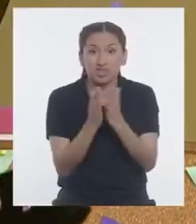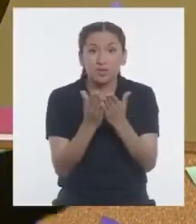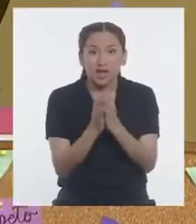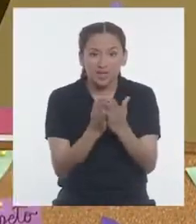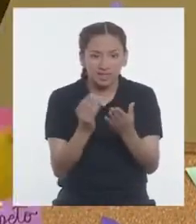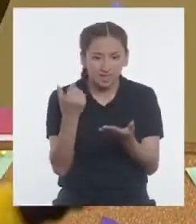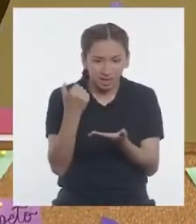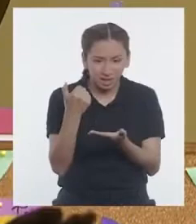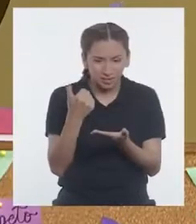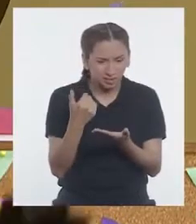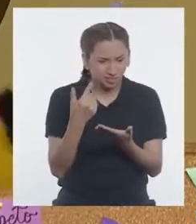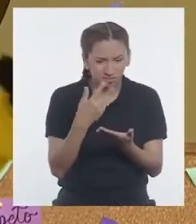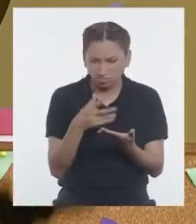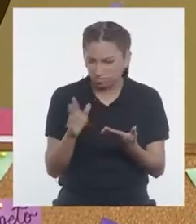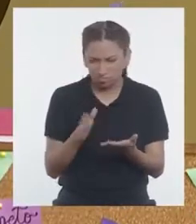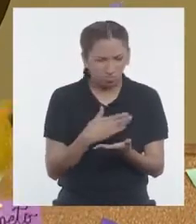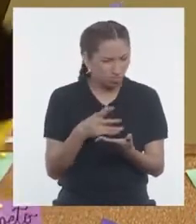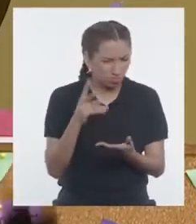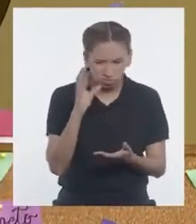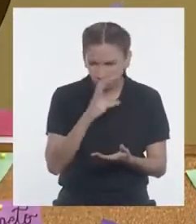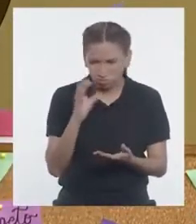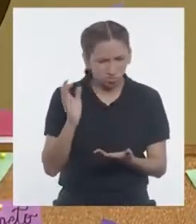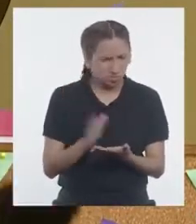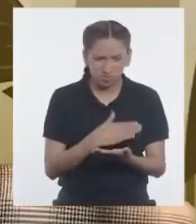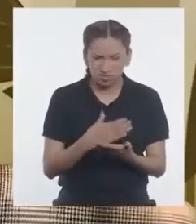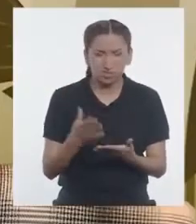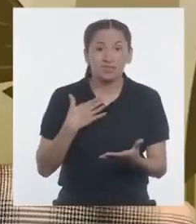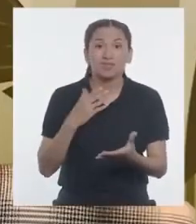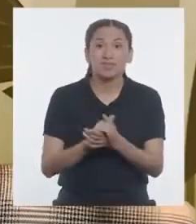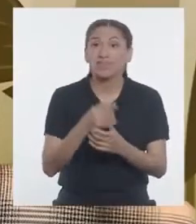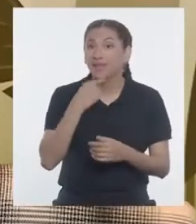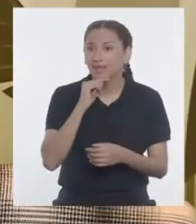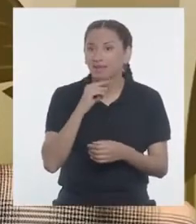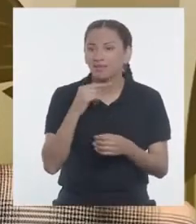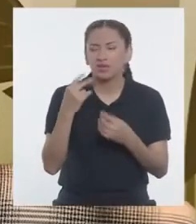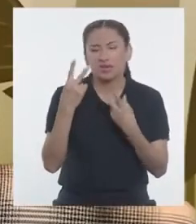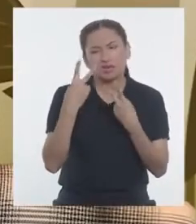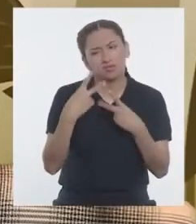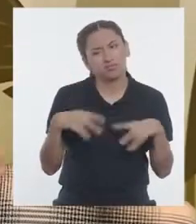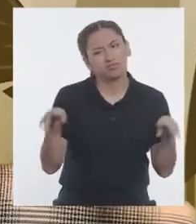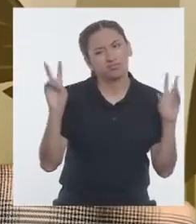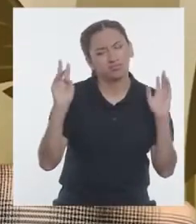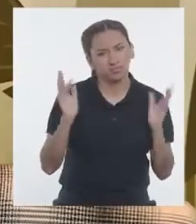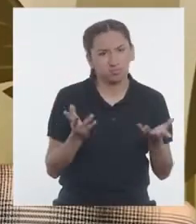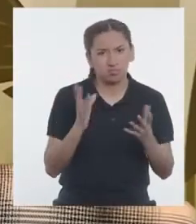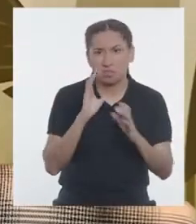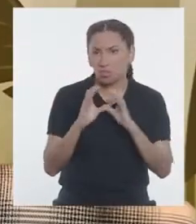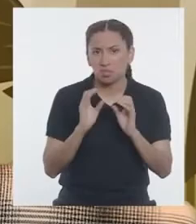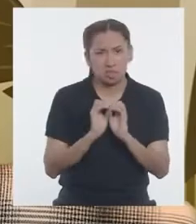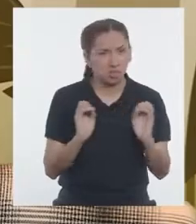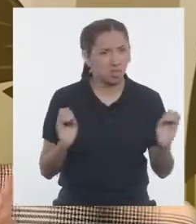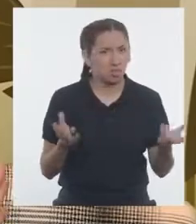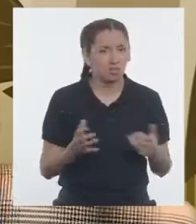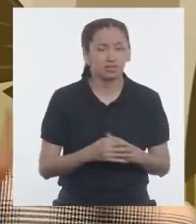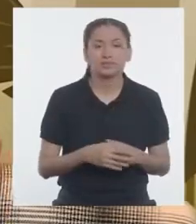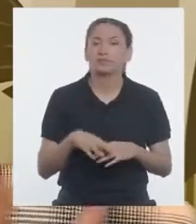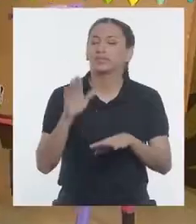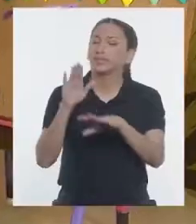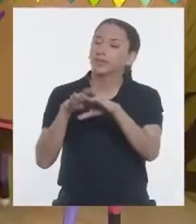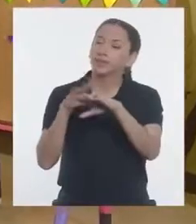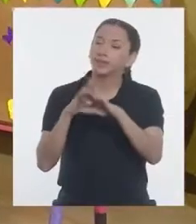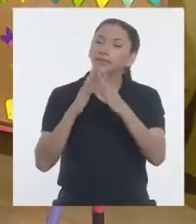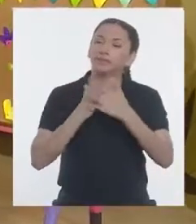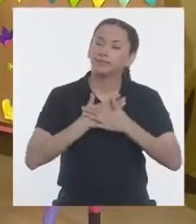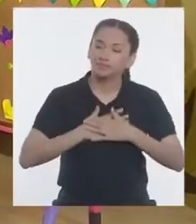encima no he hablado con mi mejor amiga. Detente, Lea. Calma. Escúchame, por